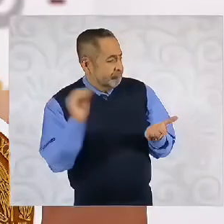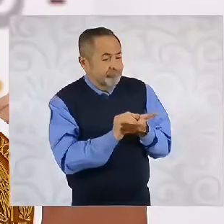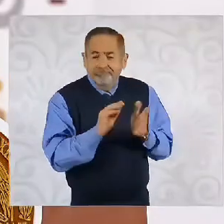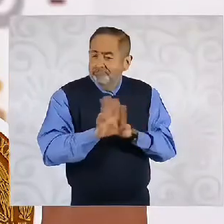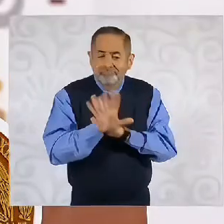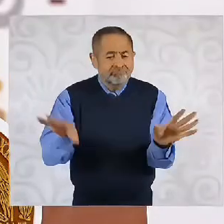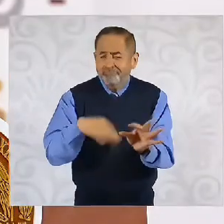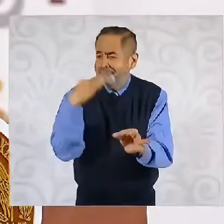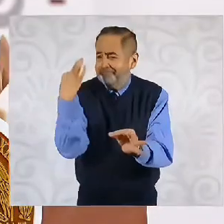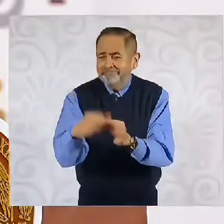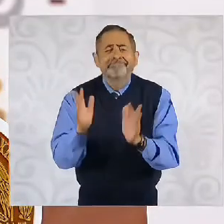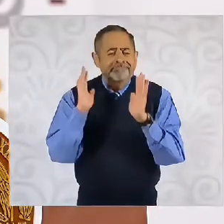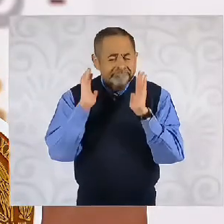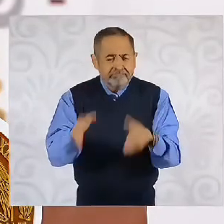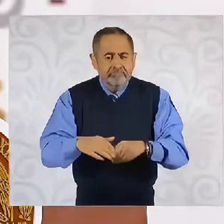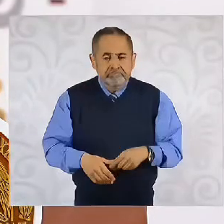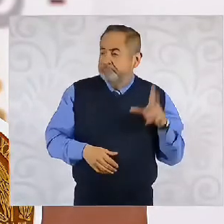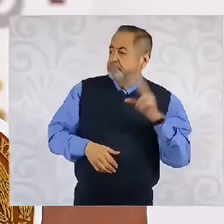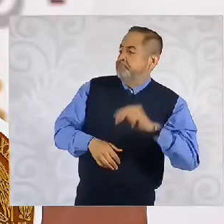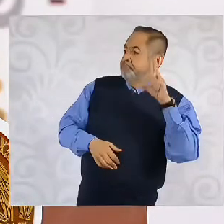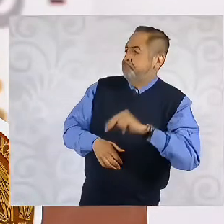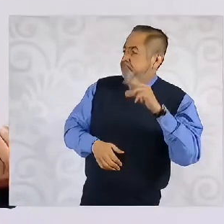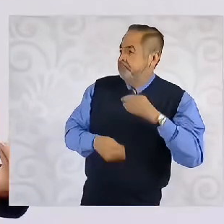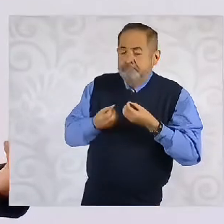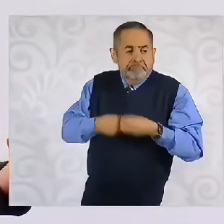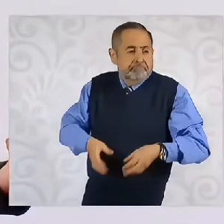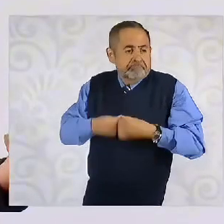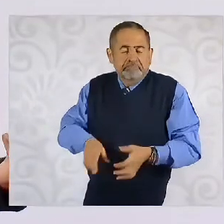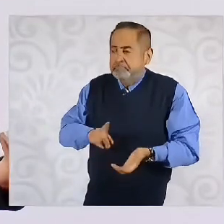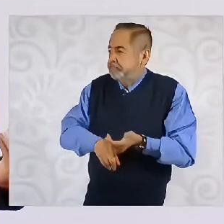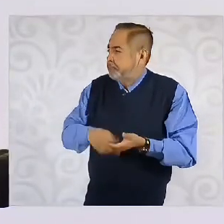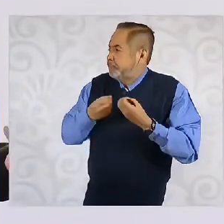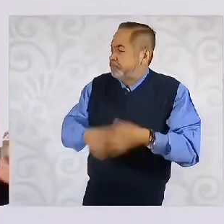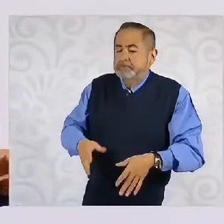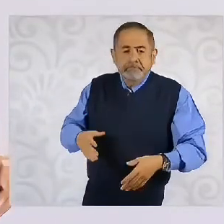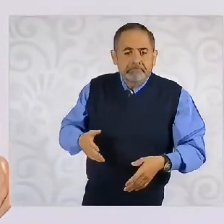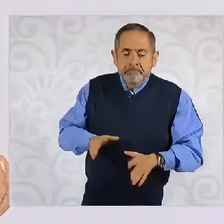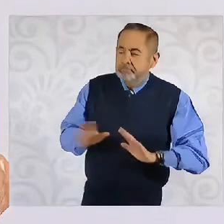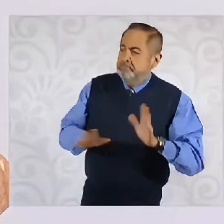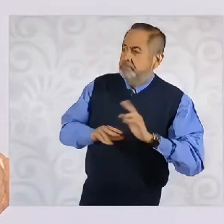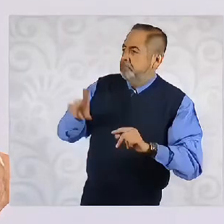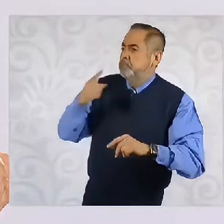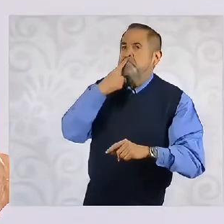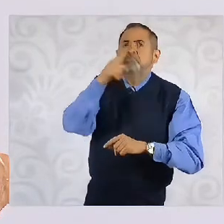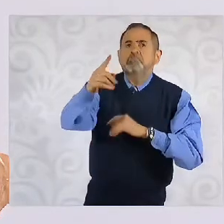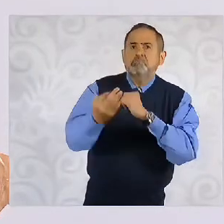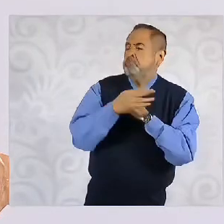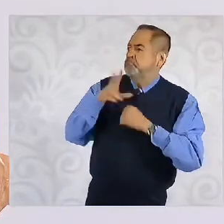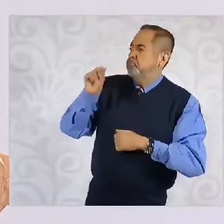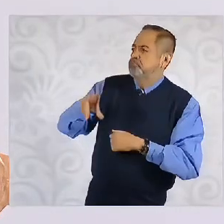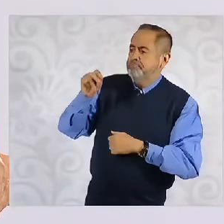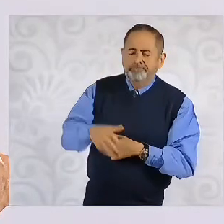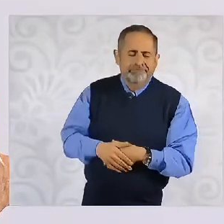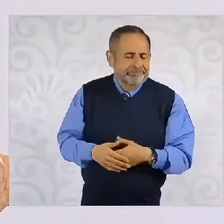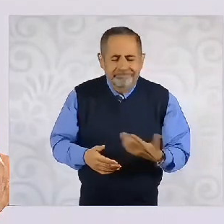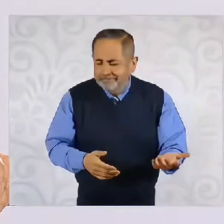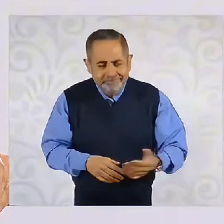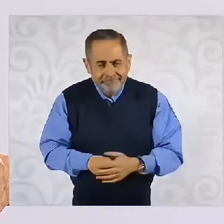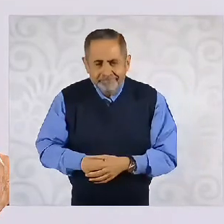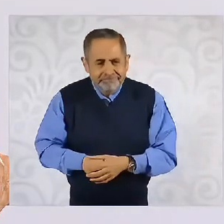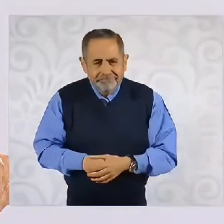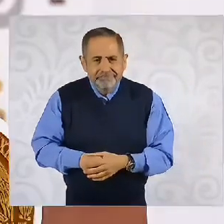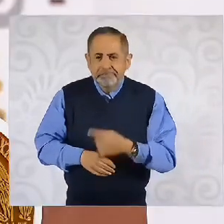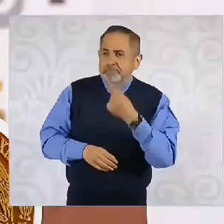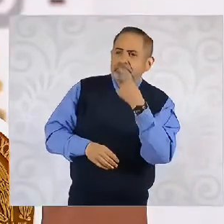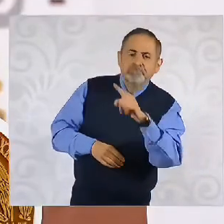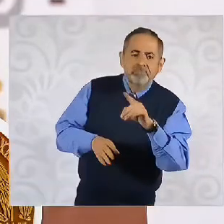Entonces, quien defiende sus propios privilegios ha presentado amparos, pero resulta que el amparo no es